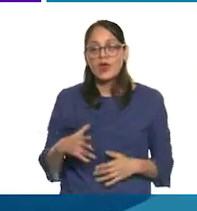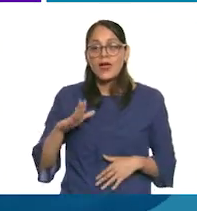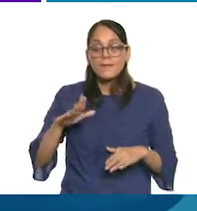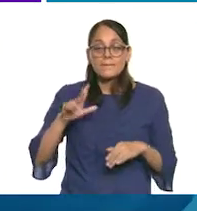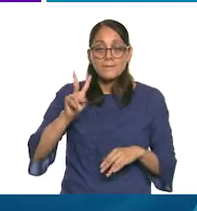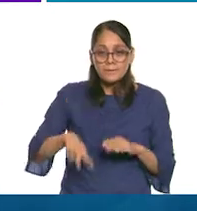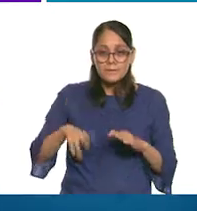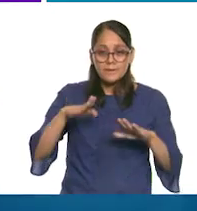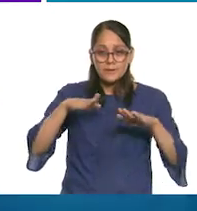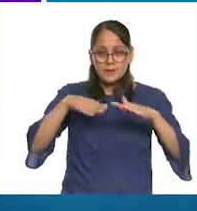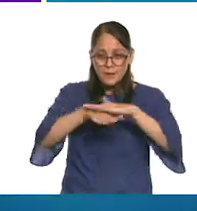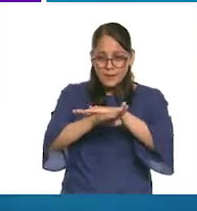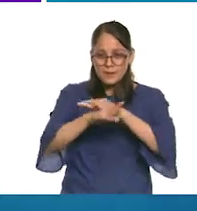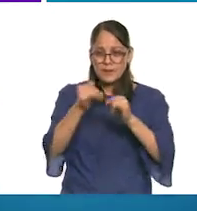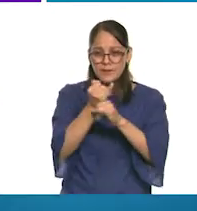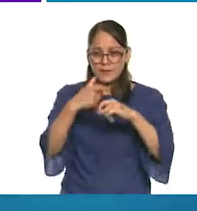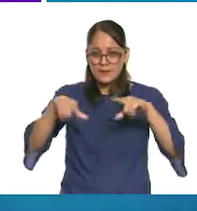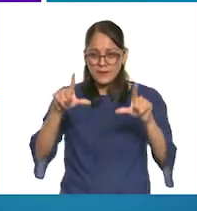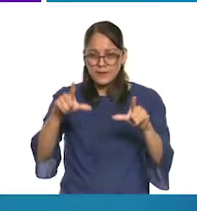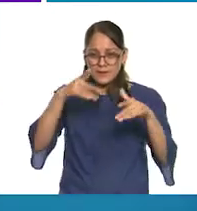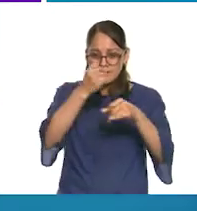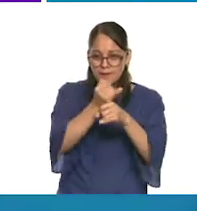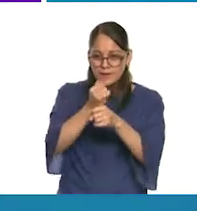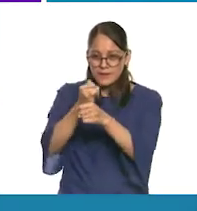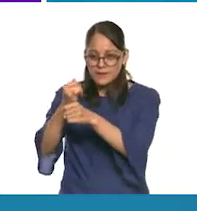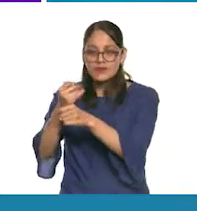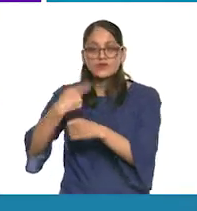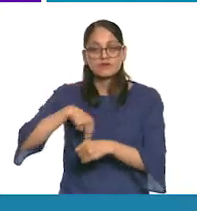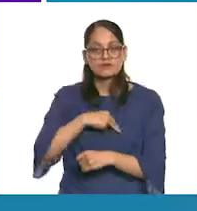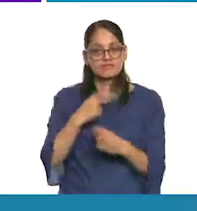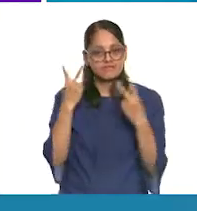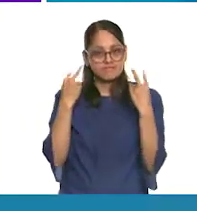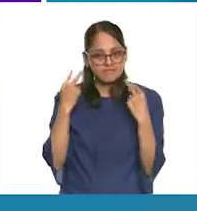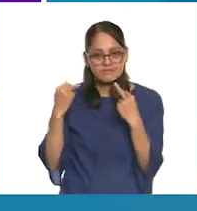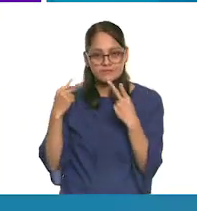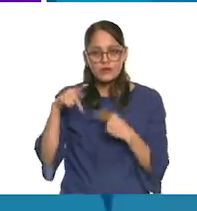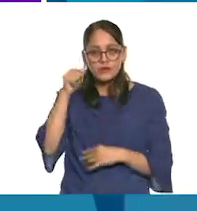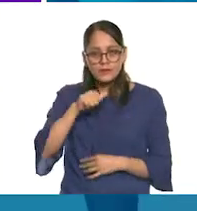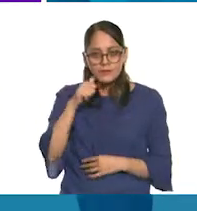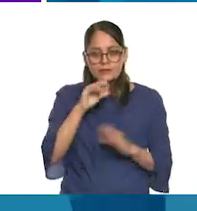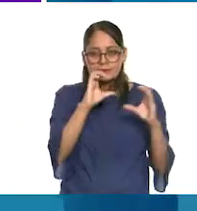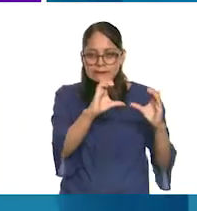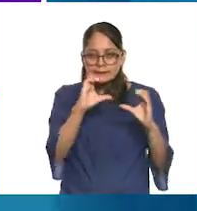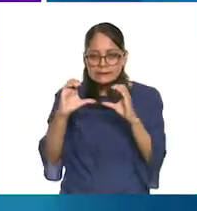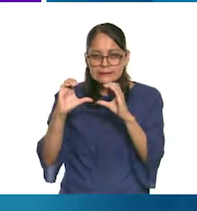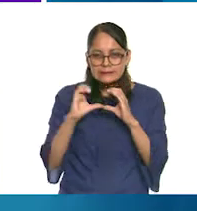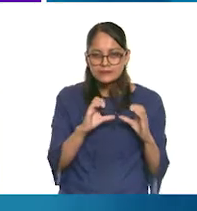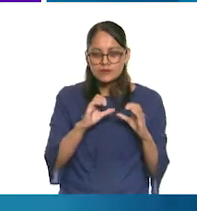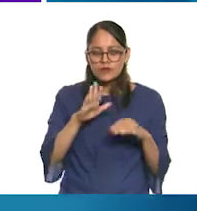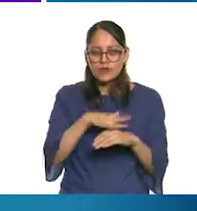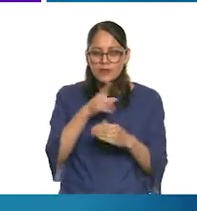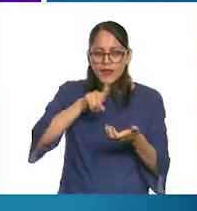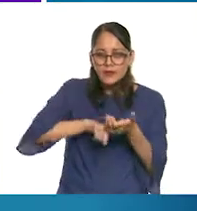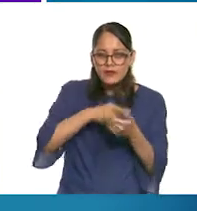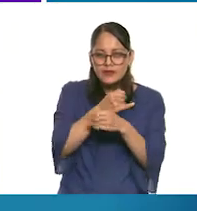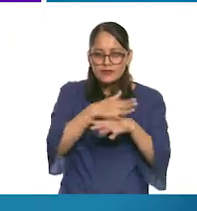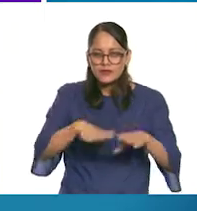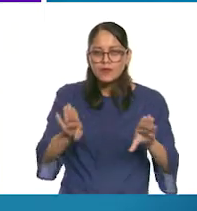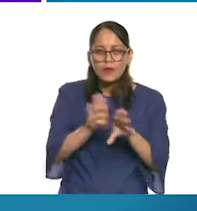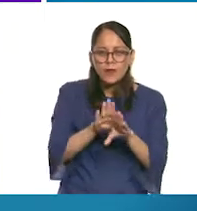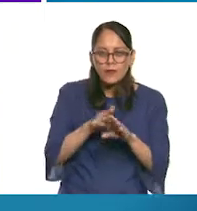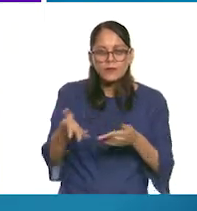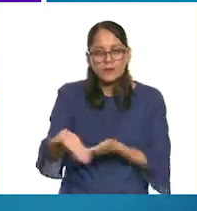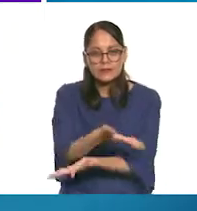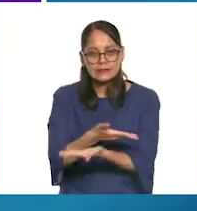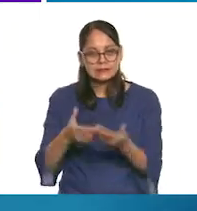cuando navegamos por el ciberespacio, hay que estar muy alerta y ser muy cuidadosos con lo que consultamos y compartimos.